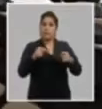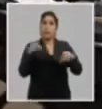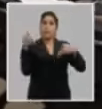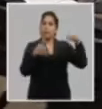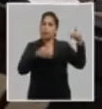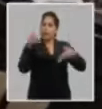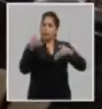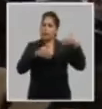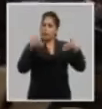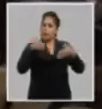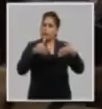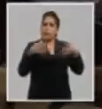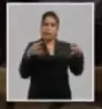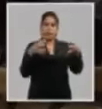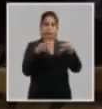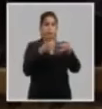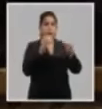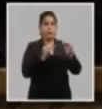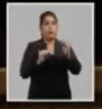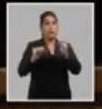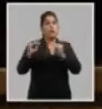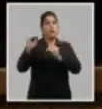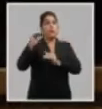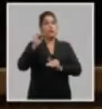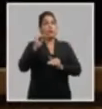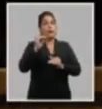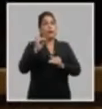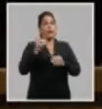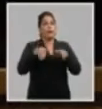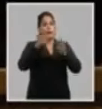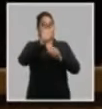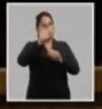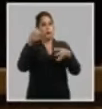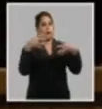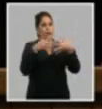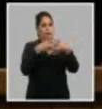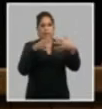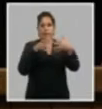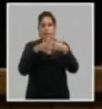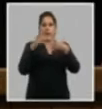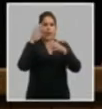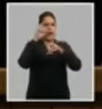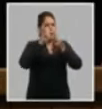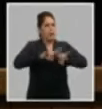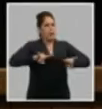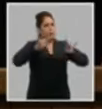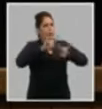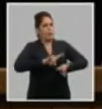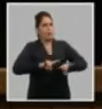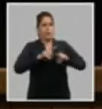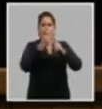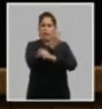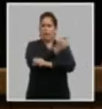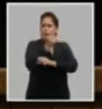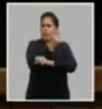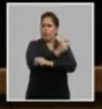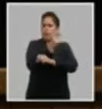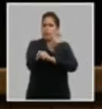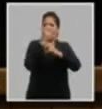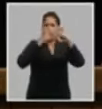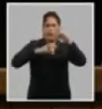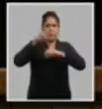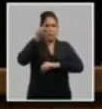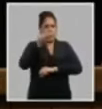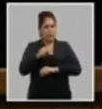participación y cohesión superior entre las instituciones investigadores profesores e intelectuales